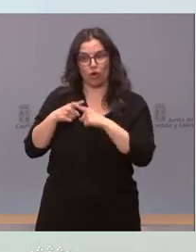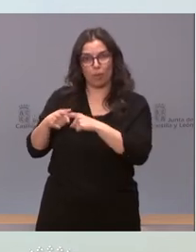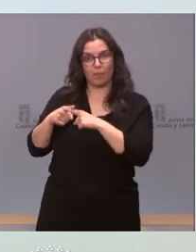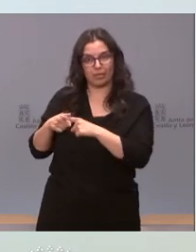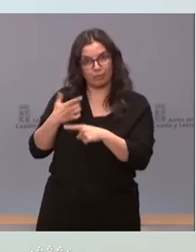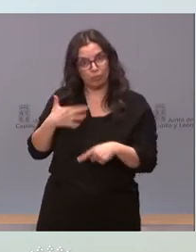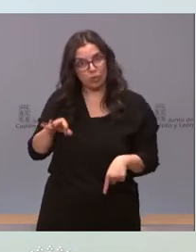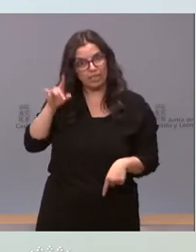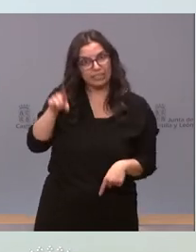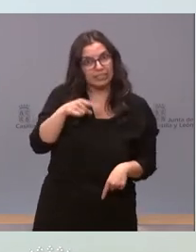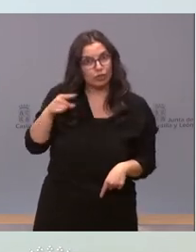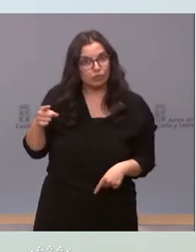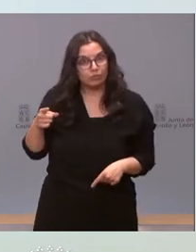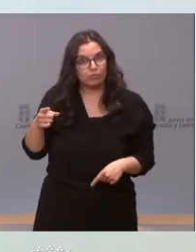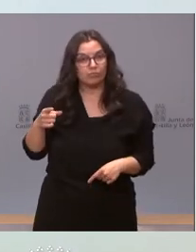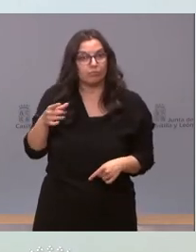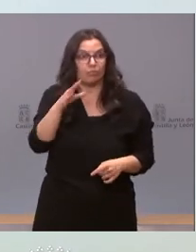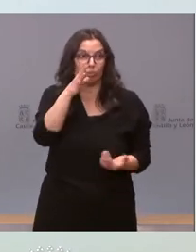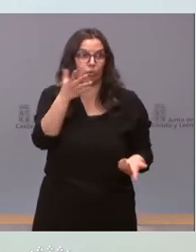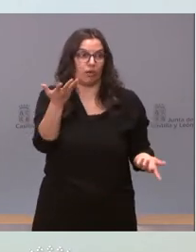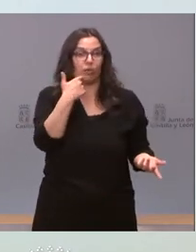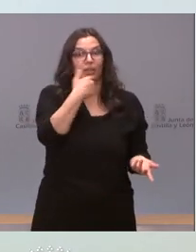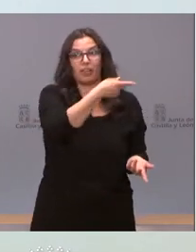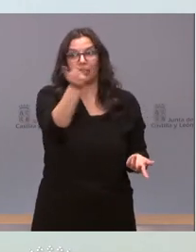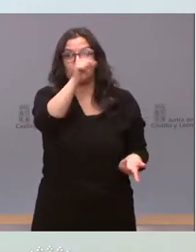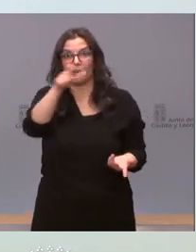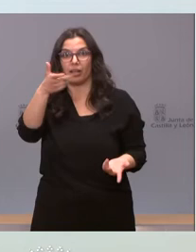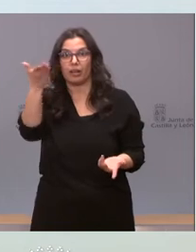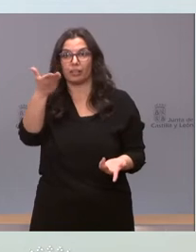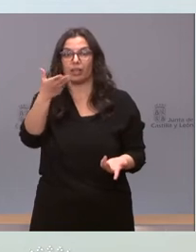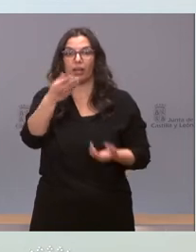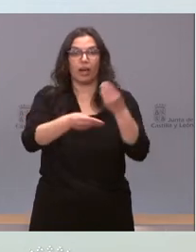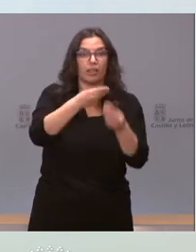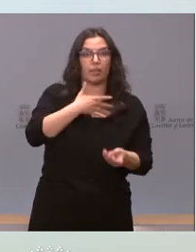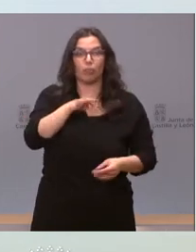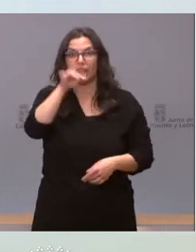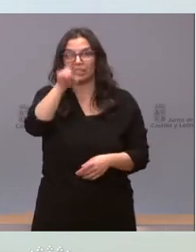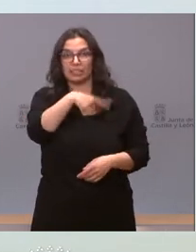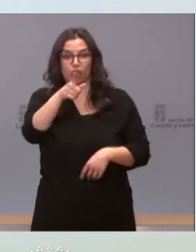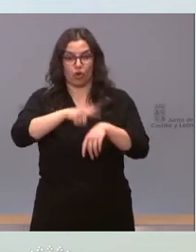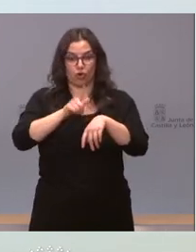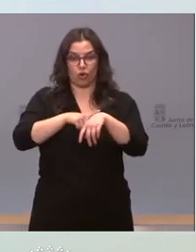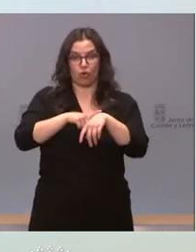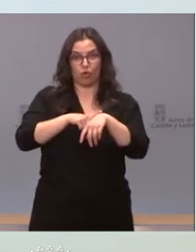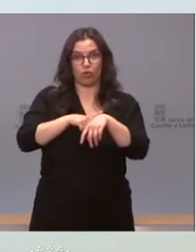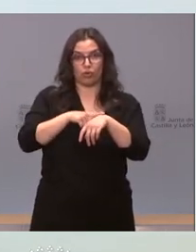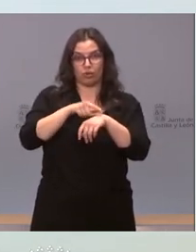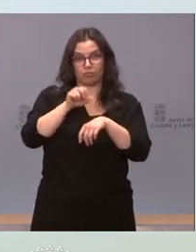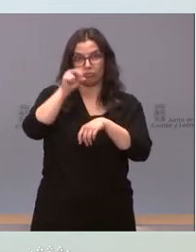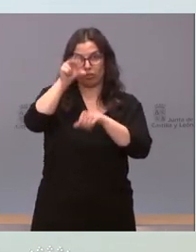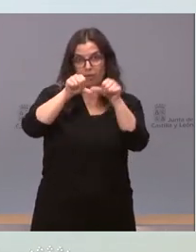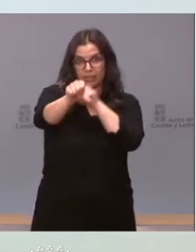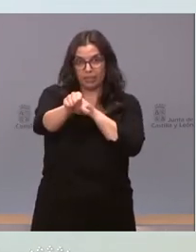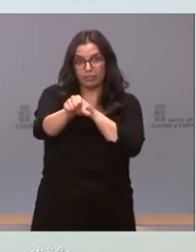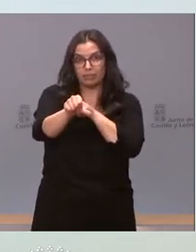convivientes en un coche? Porque le estamos diciendo a la gente qué es lo que puede y no puede hacer a partir de estos días. Si nos